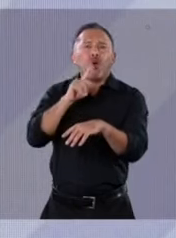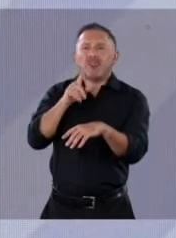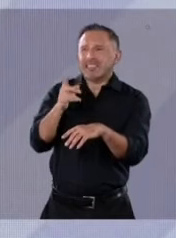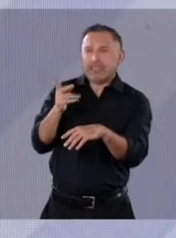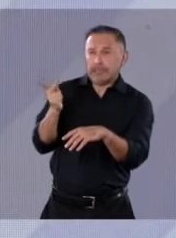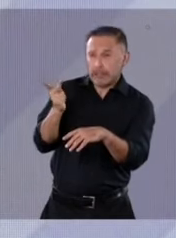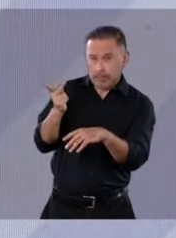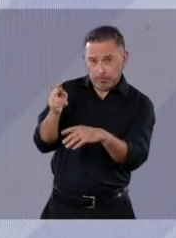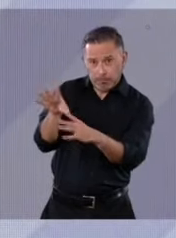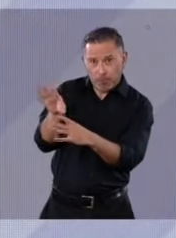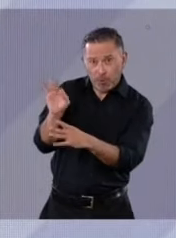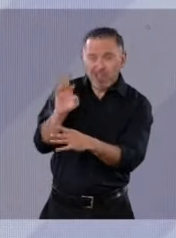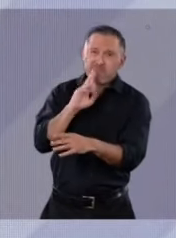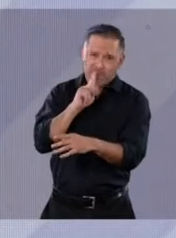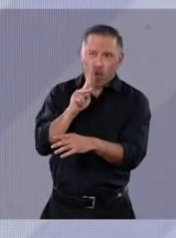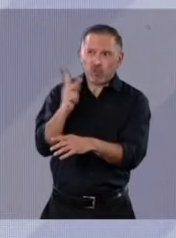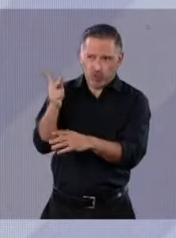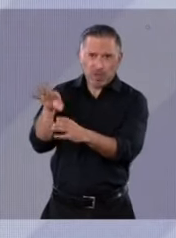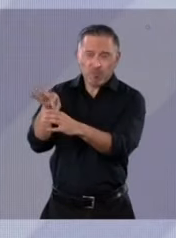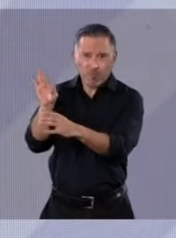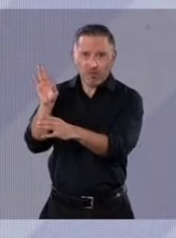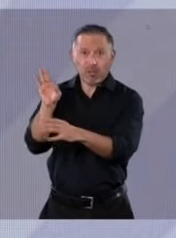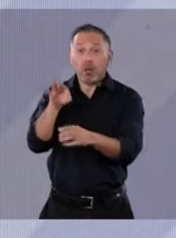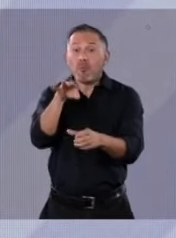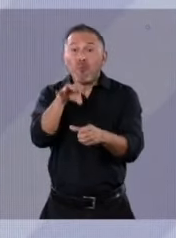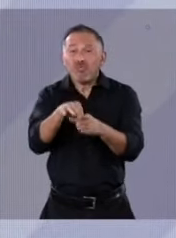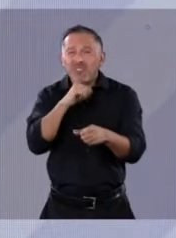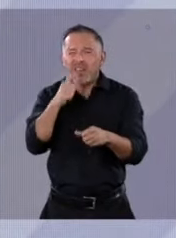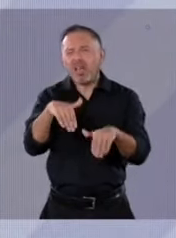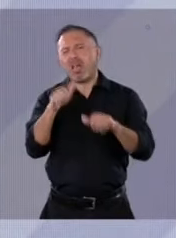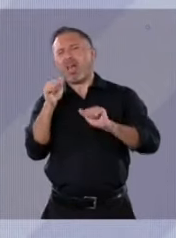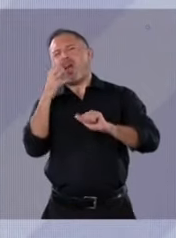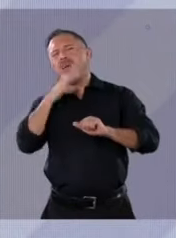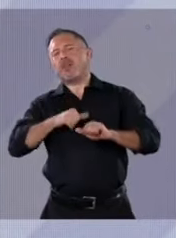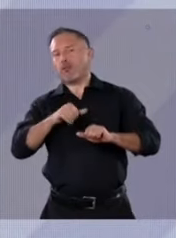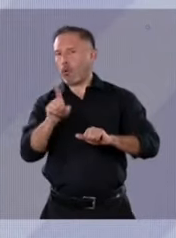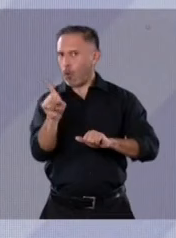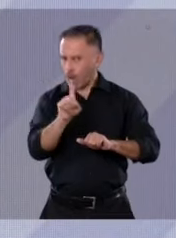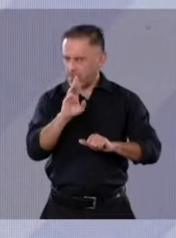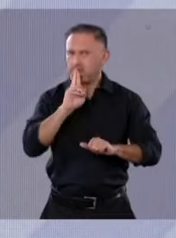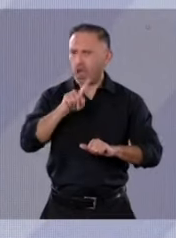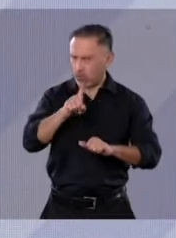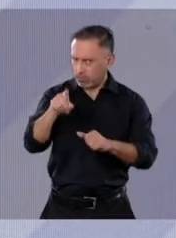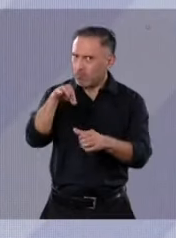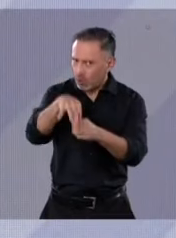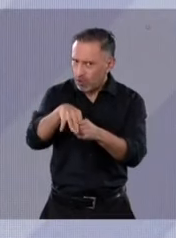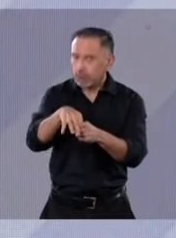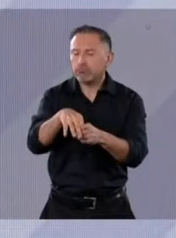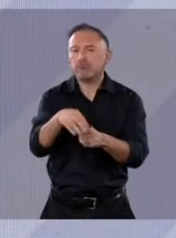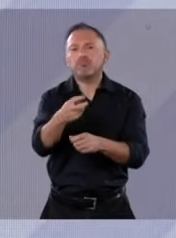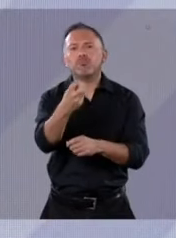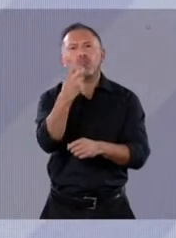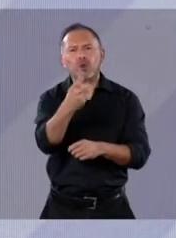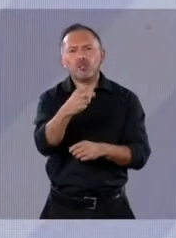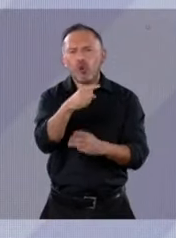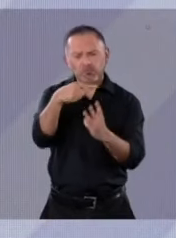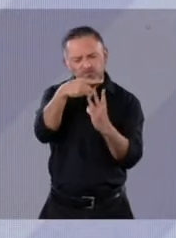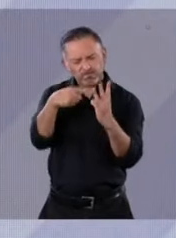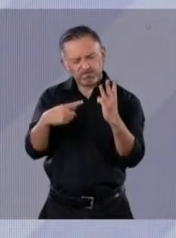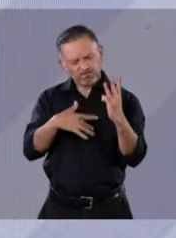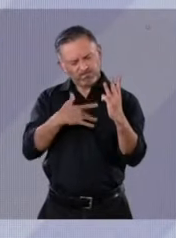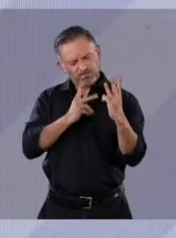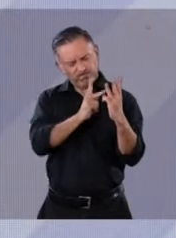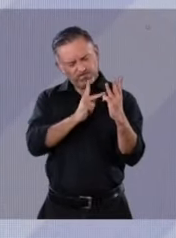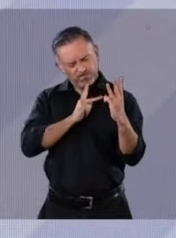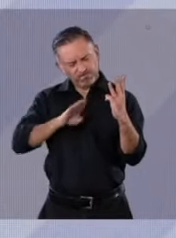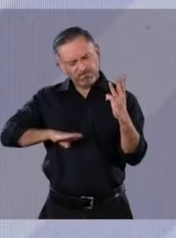dos opciones a que no voten. Por eso te invito a confiar en ti, en lo que crees, a que votes por lo que te representa. Si